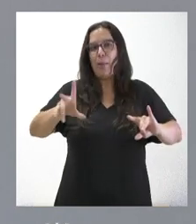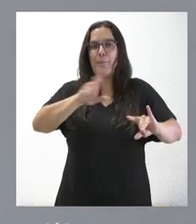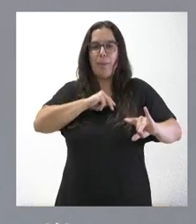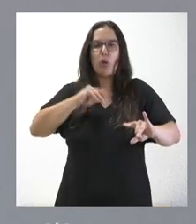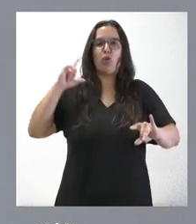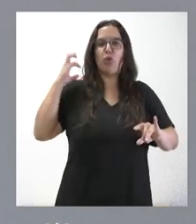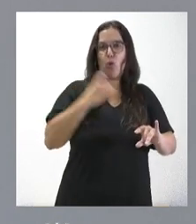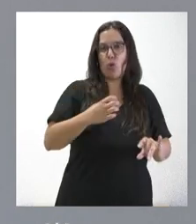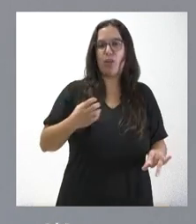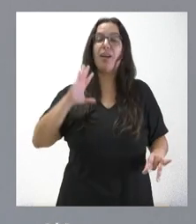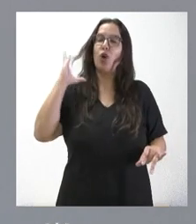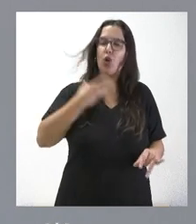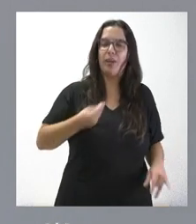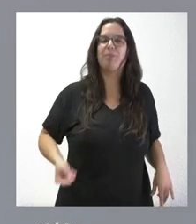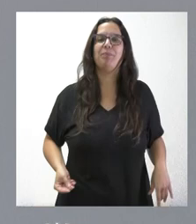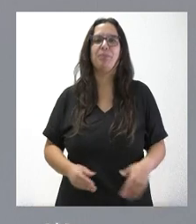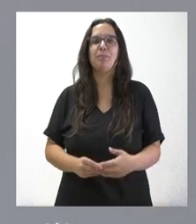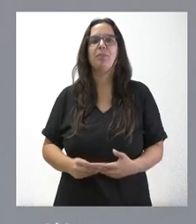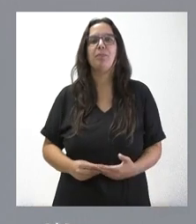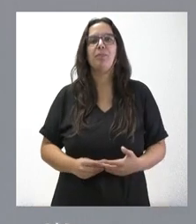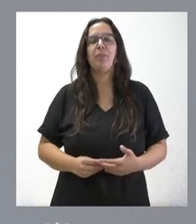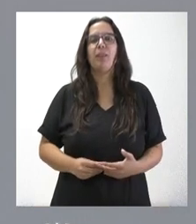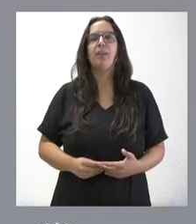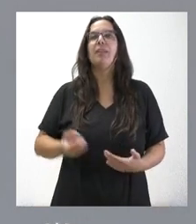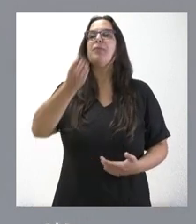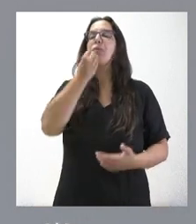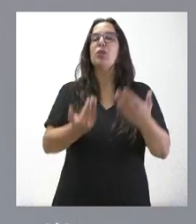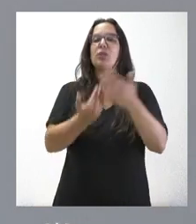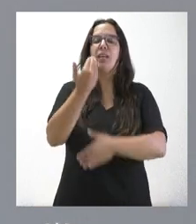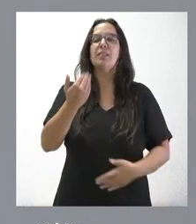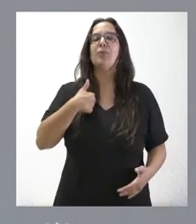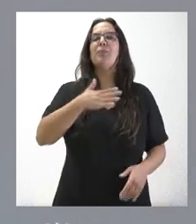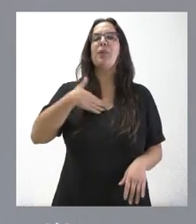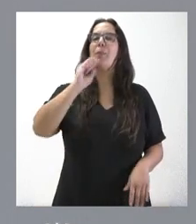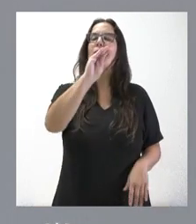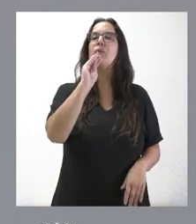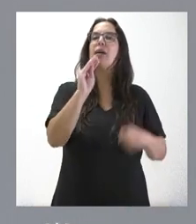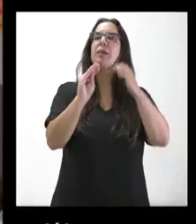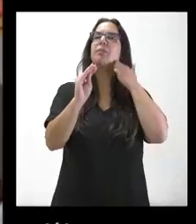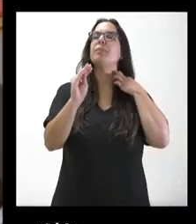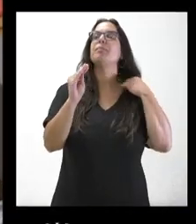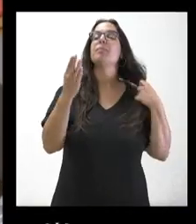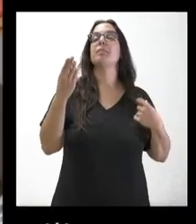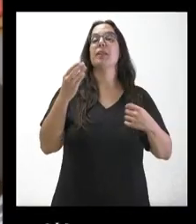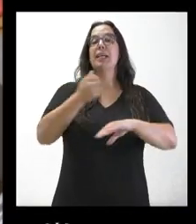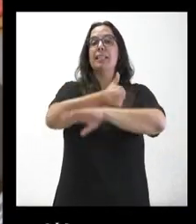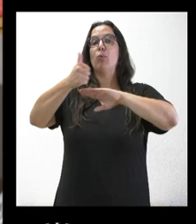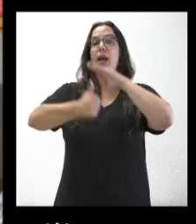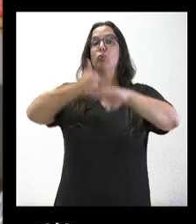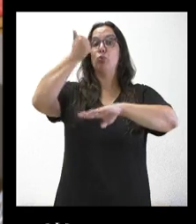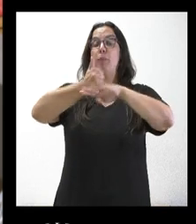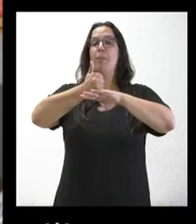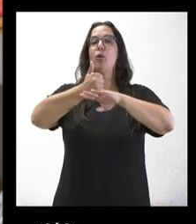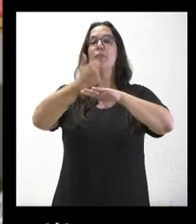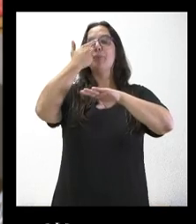cine del conjunto de España. Buenos días. Yo quería preguntarle por la última sentencia del Tribunal Supremo a